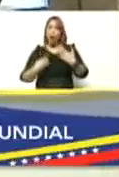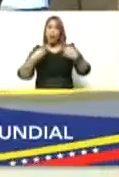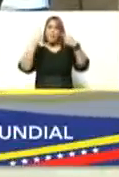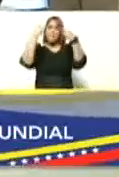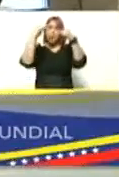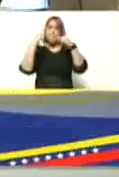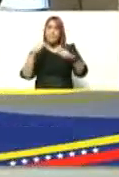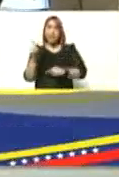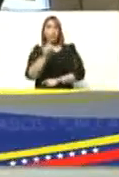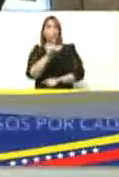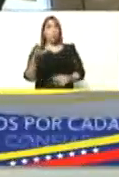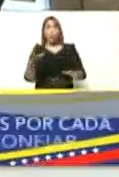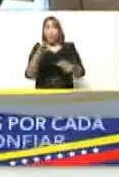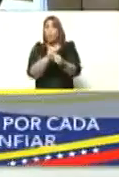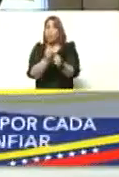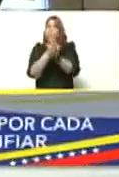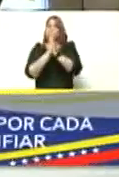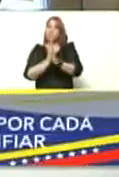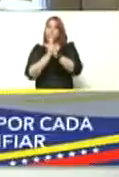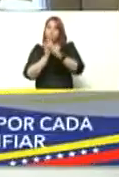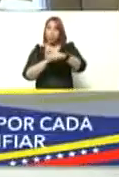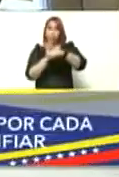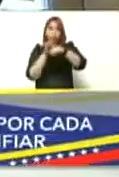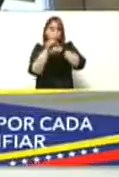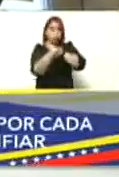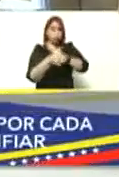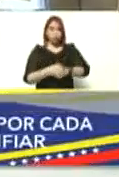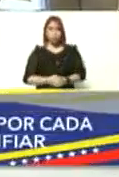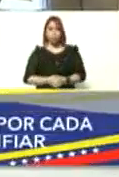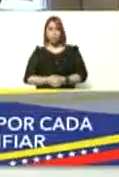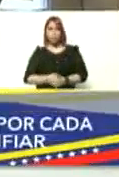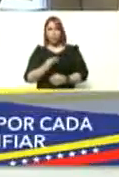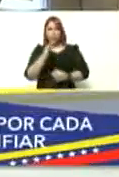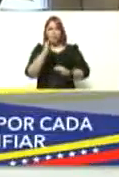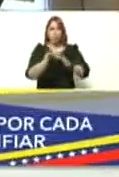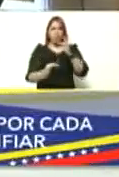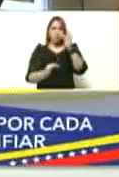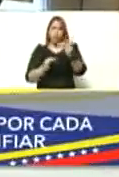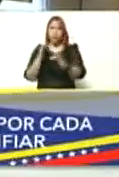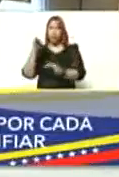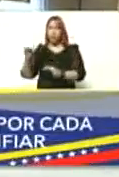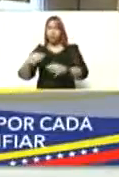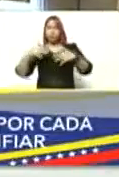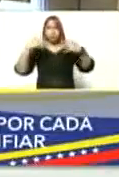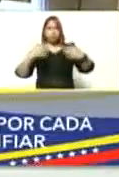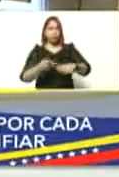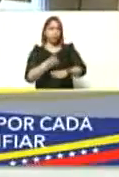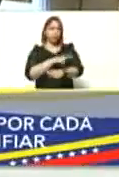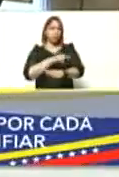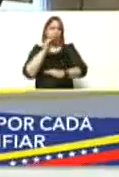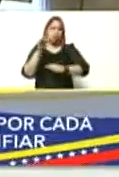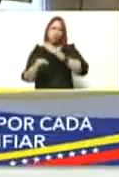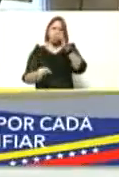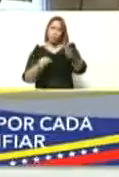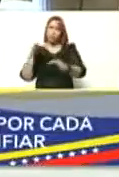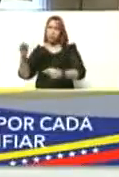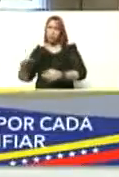no nos confiemos porque omicron es muy contagiosa demasiado contagiosa